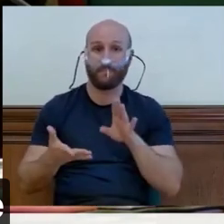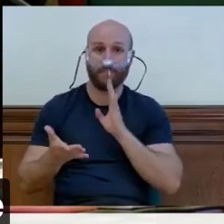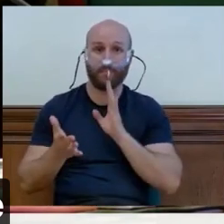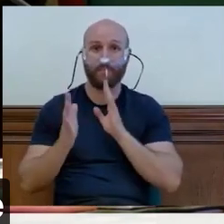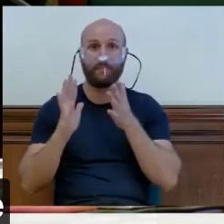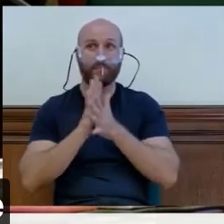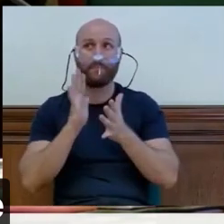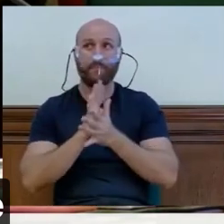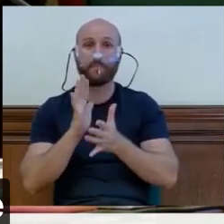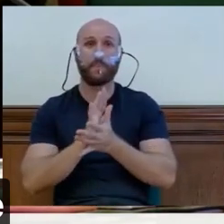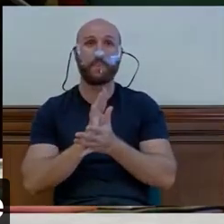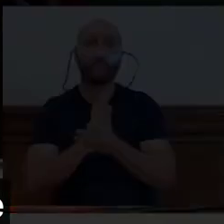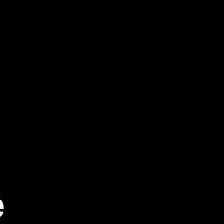puede superar así como así.